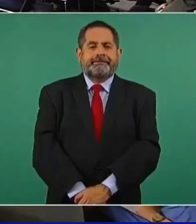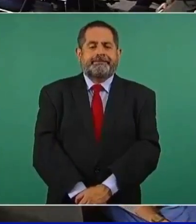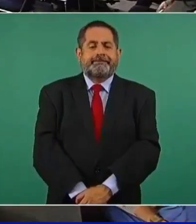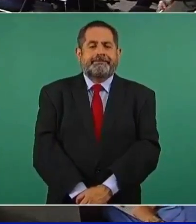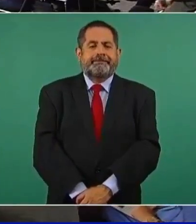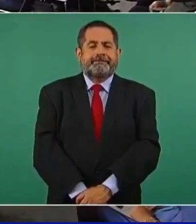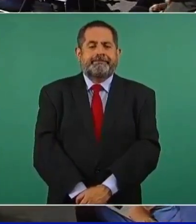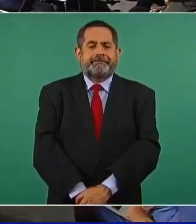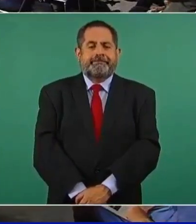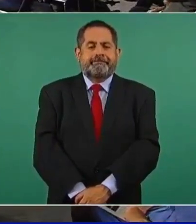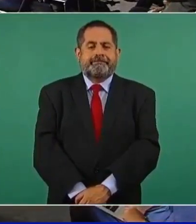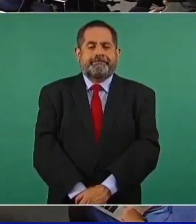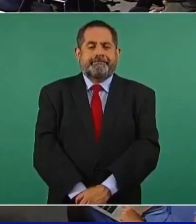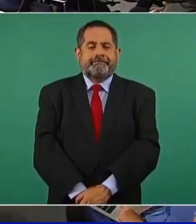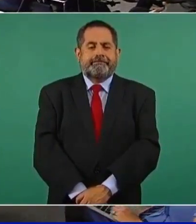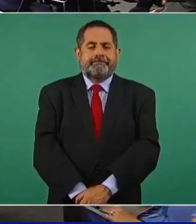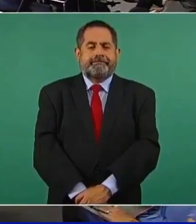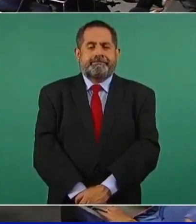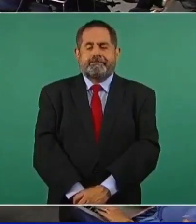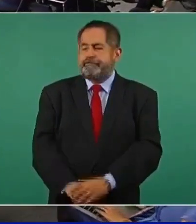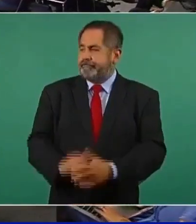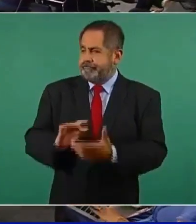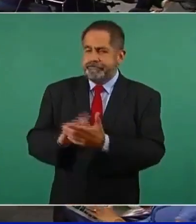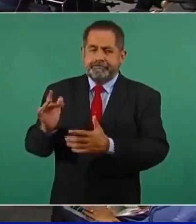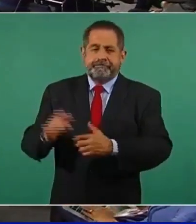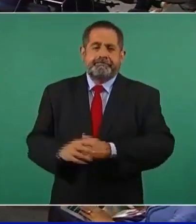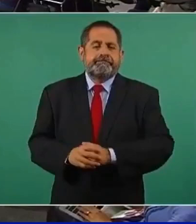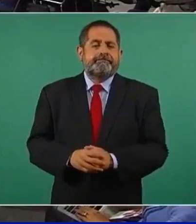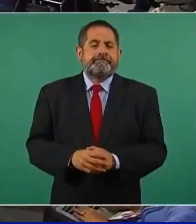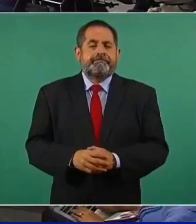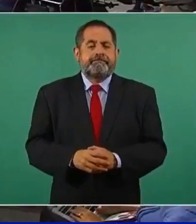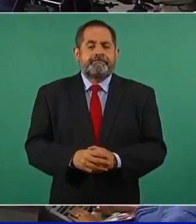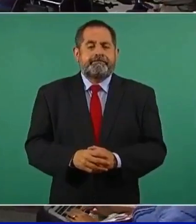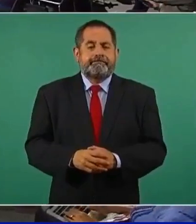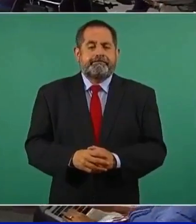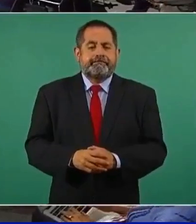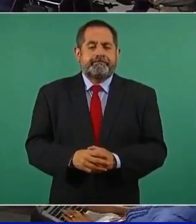Con gusto, presidente. Muchas gracias, Lisbeth.